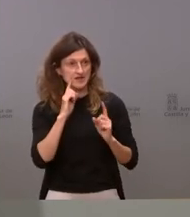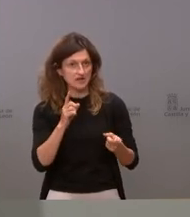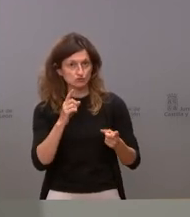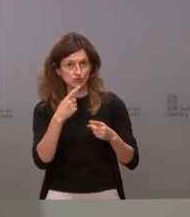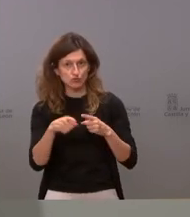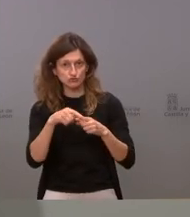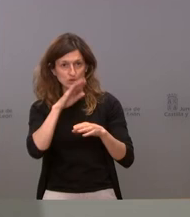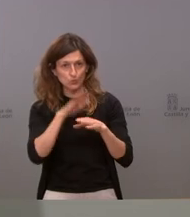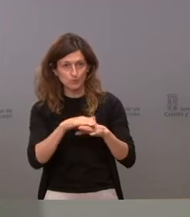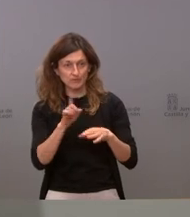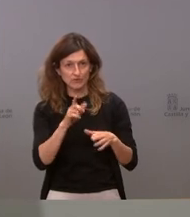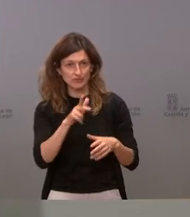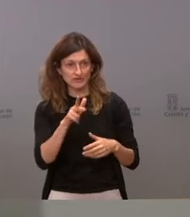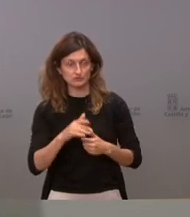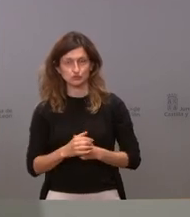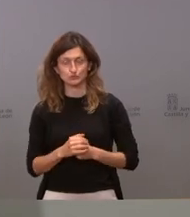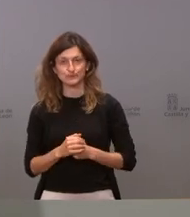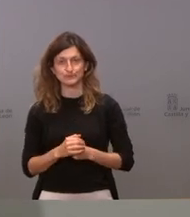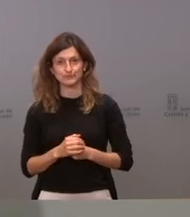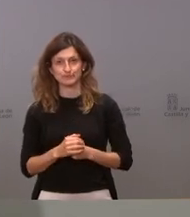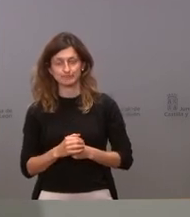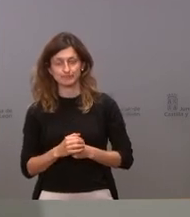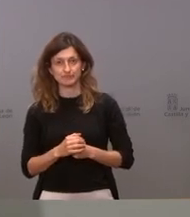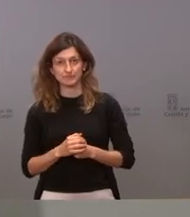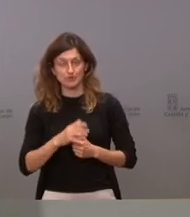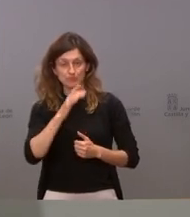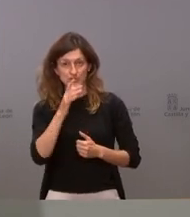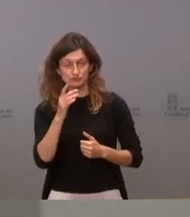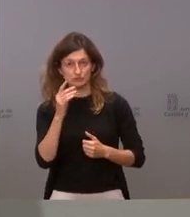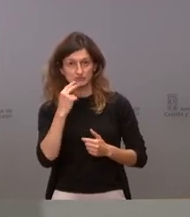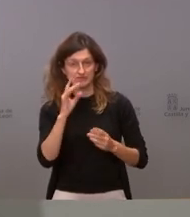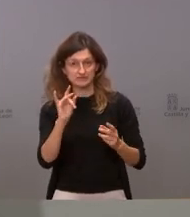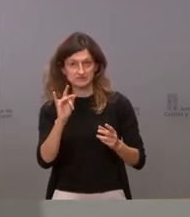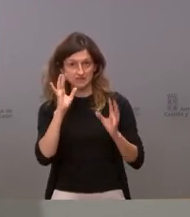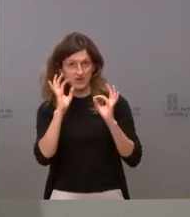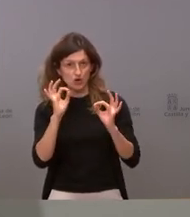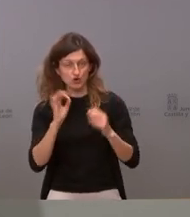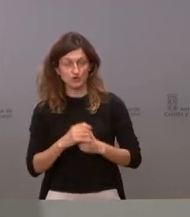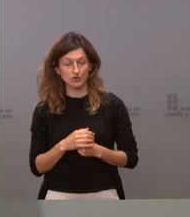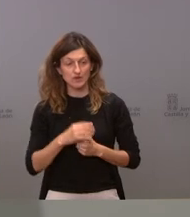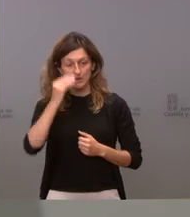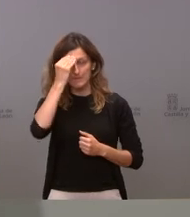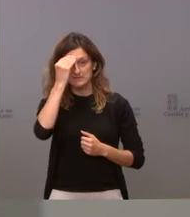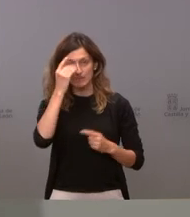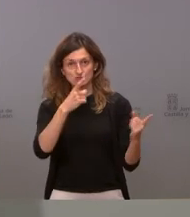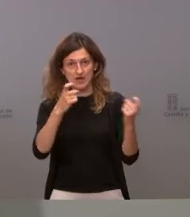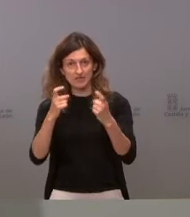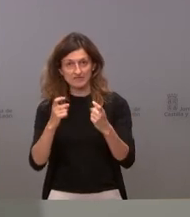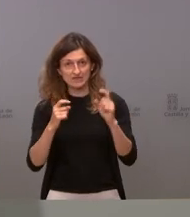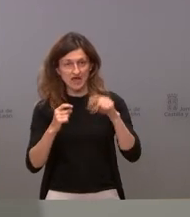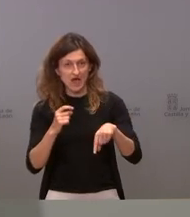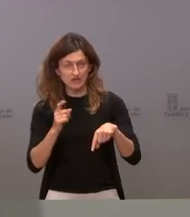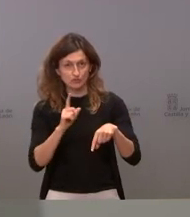incumplan esos derechos y garantías por tanto la respuesta a su pregunta es sí claro que naturalmente pensamos que es necesario no aquí